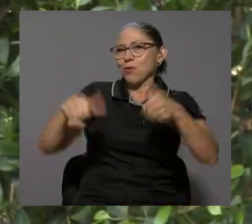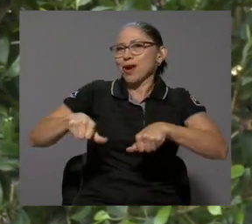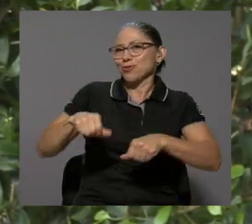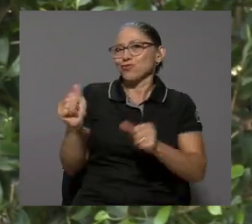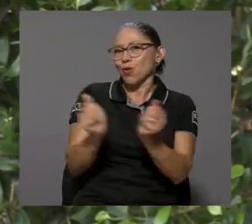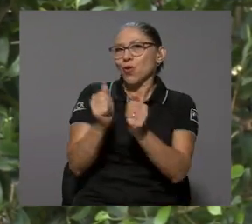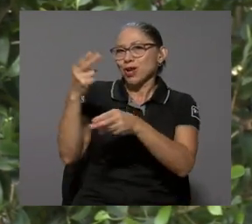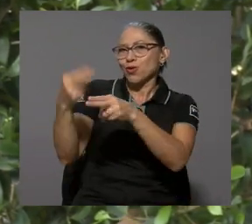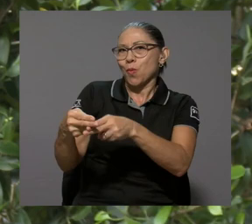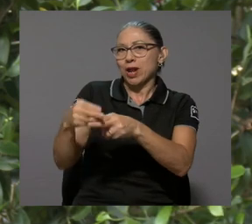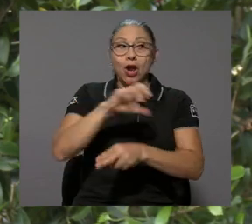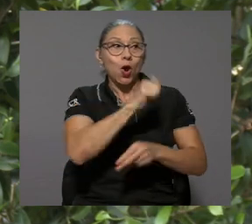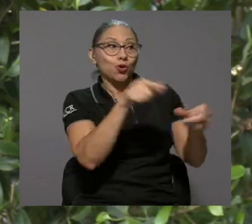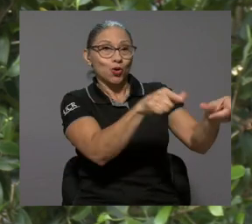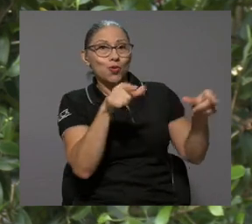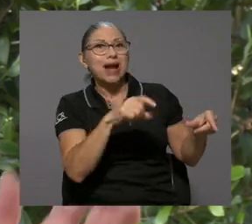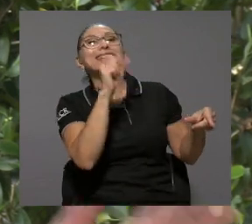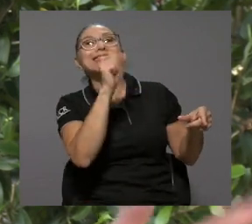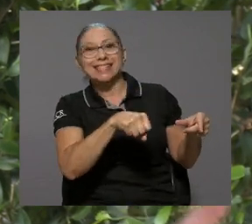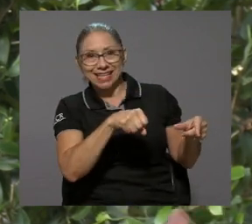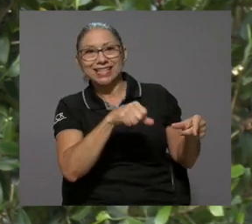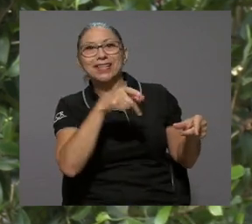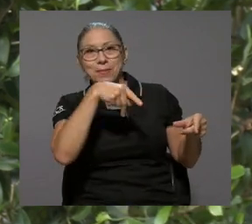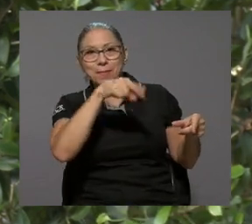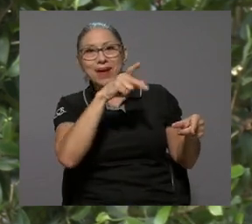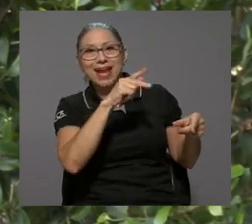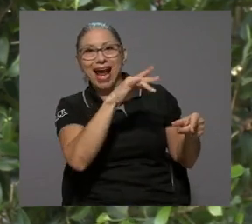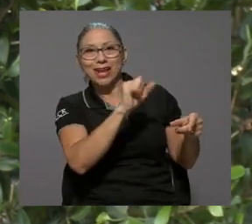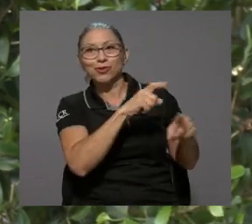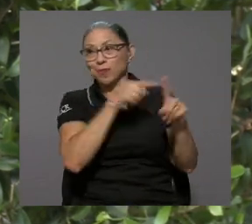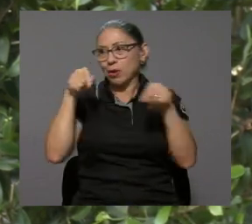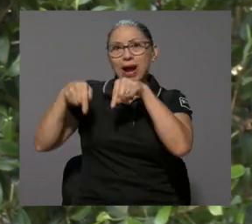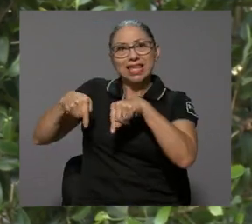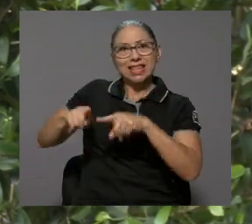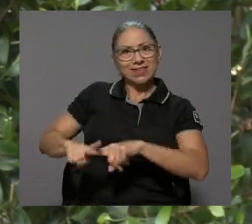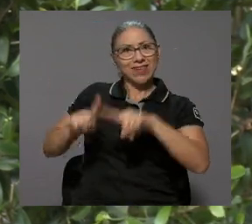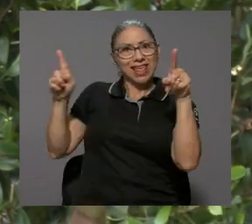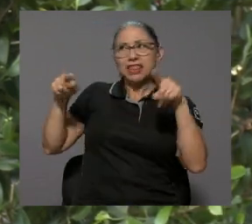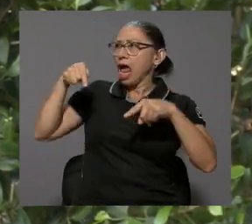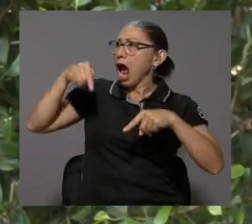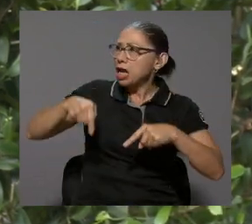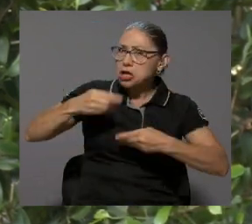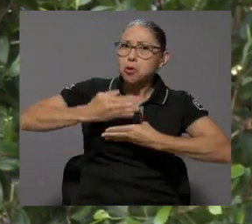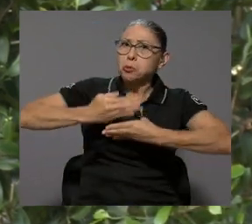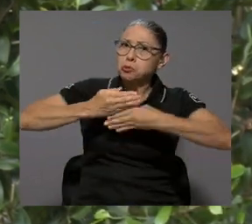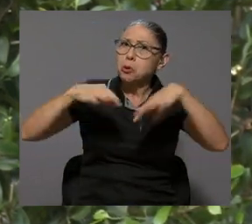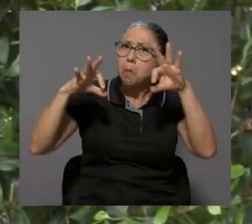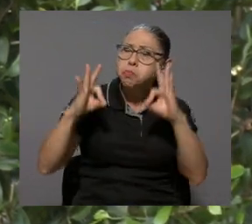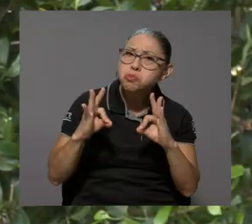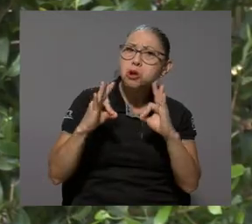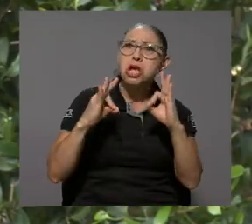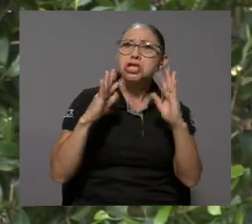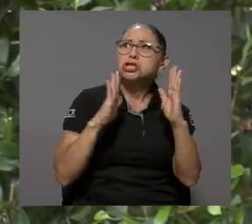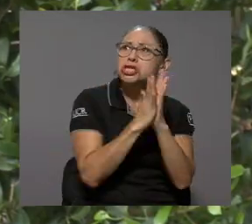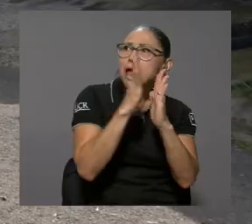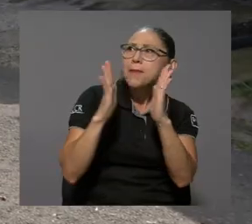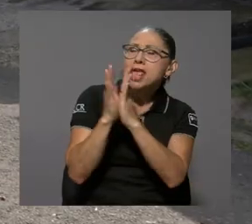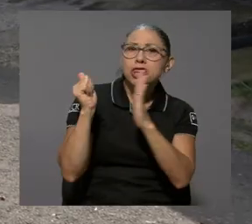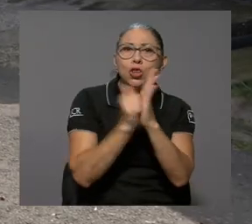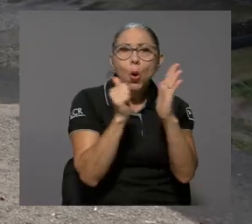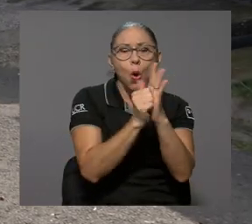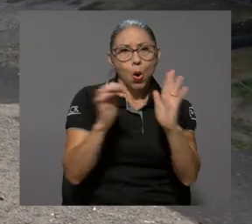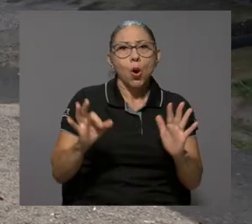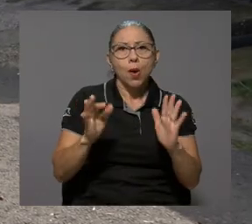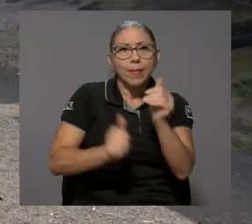el nombre porque a la par de otros lugares que sí son precarios es muy diferente. Hay edificaciones bien hechitas en cemento,